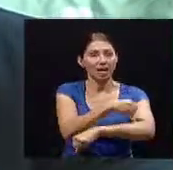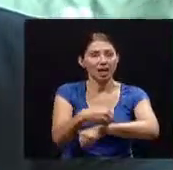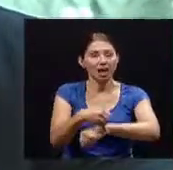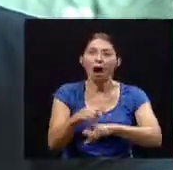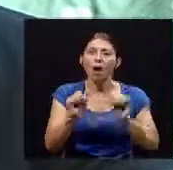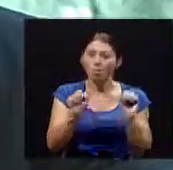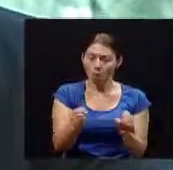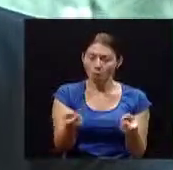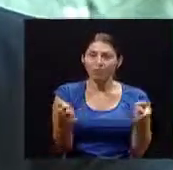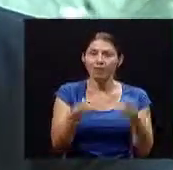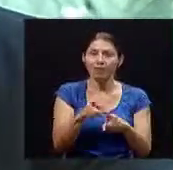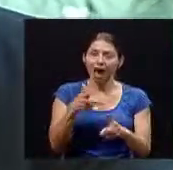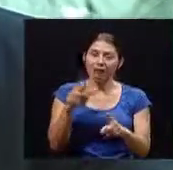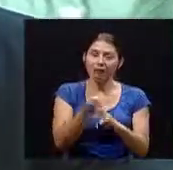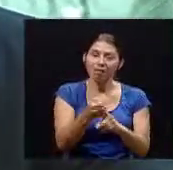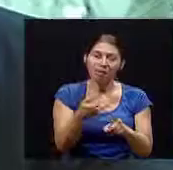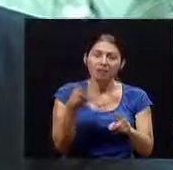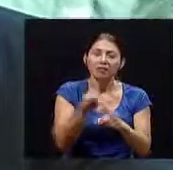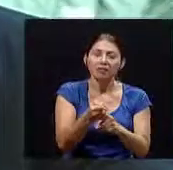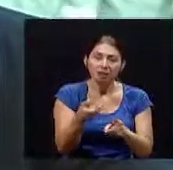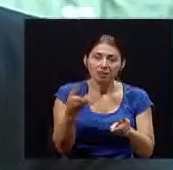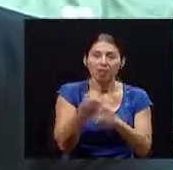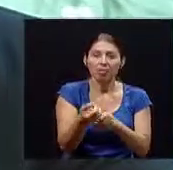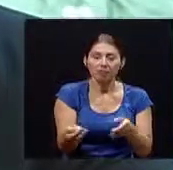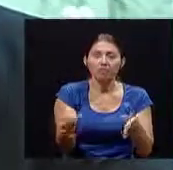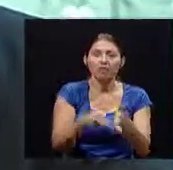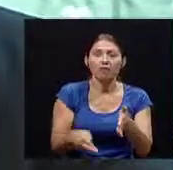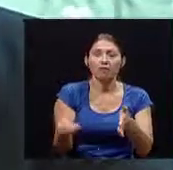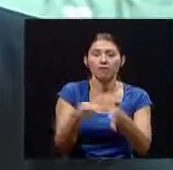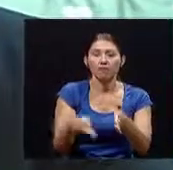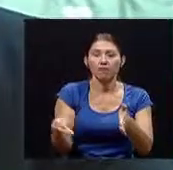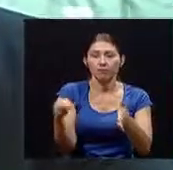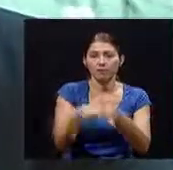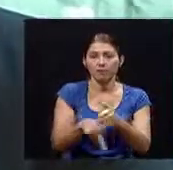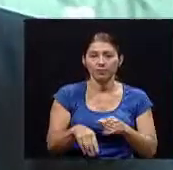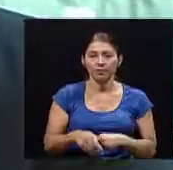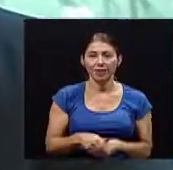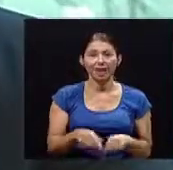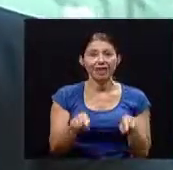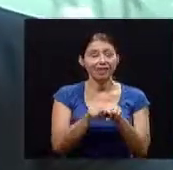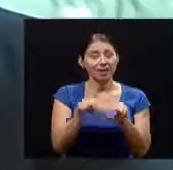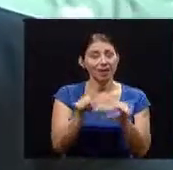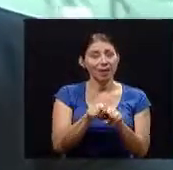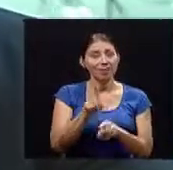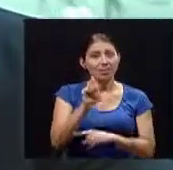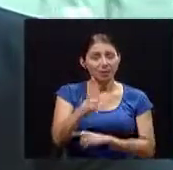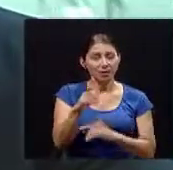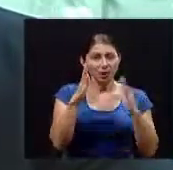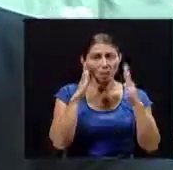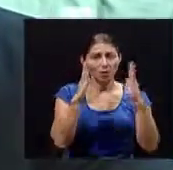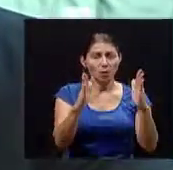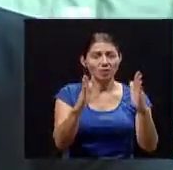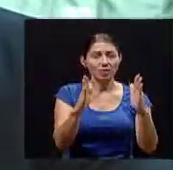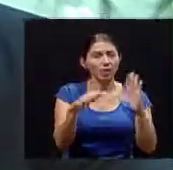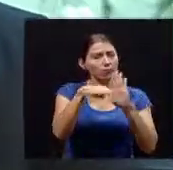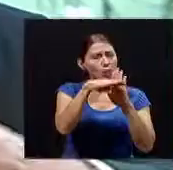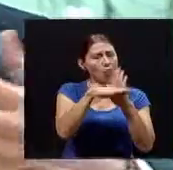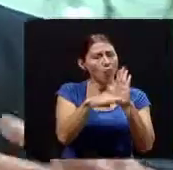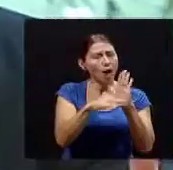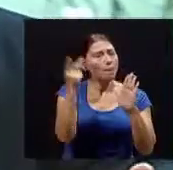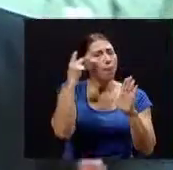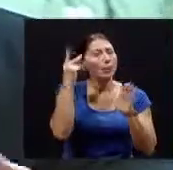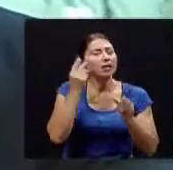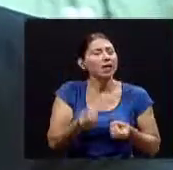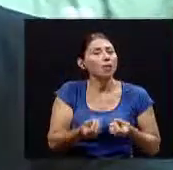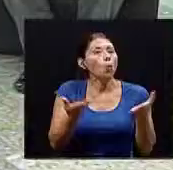podemos tener accidentes recurrentes también tenemos que tener en cuenta cuáles van a ser las políticas públicas por